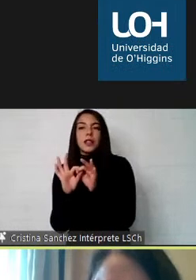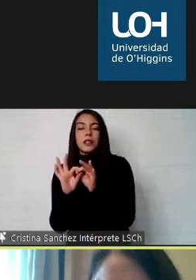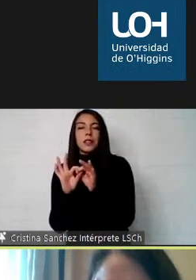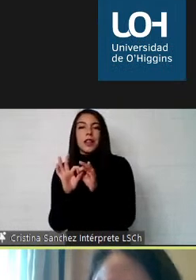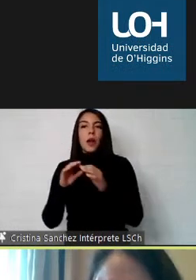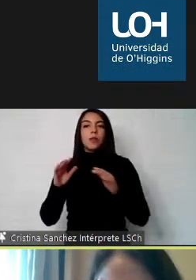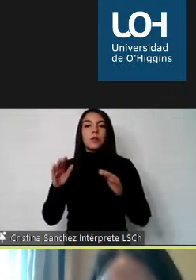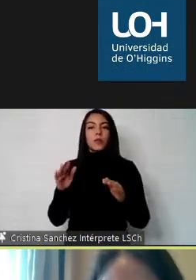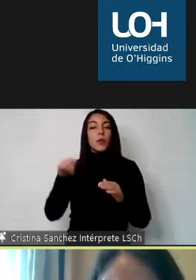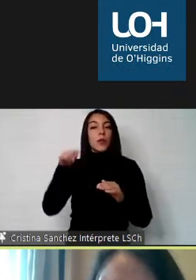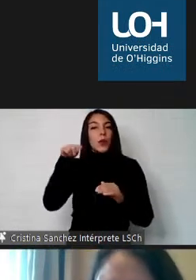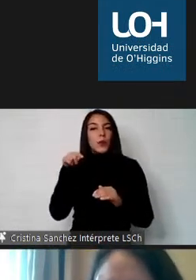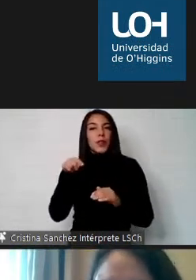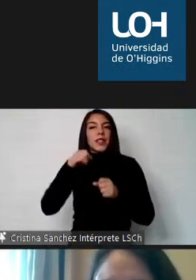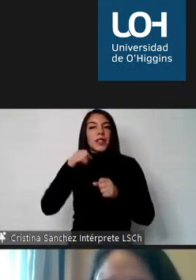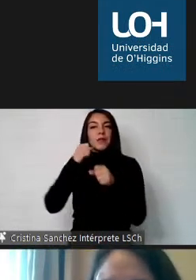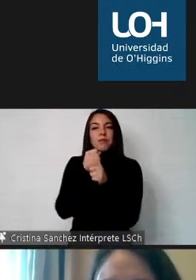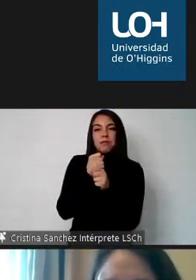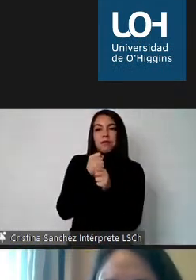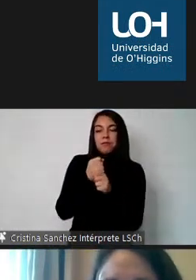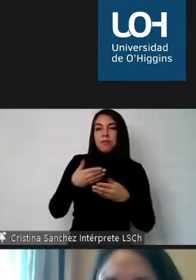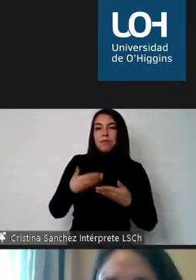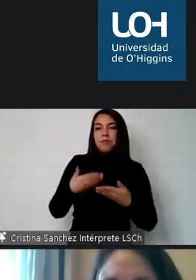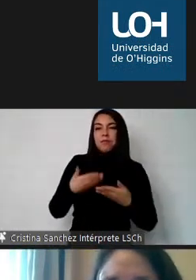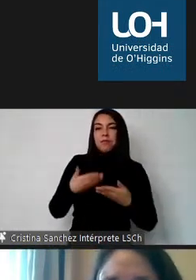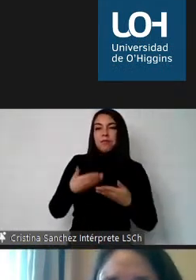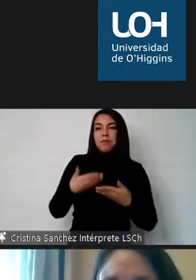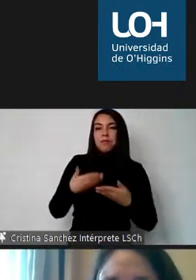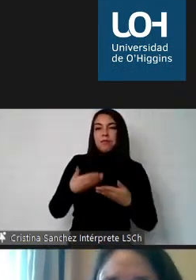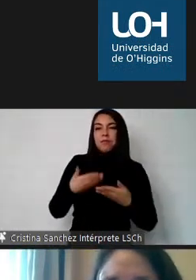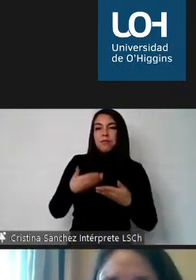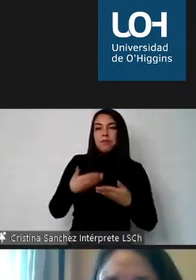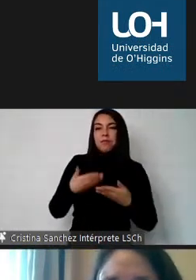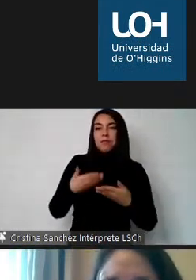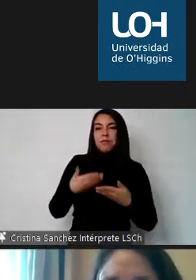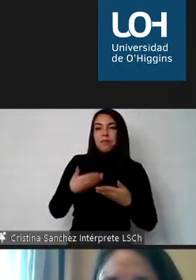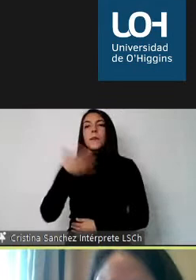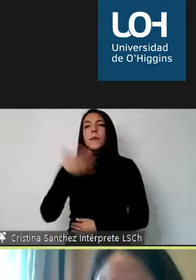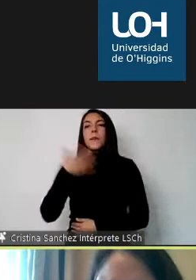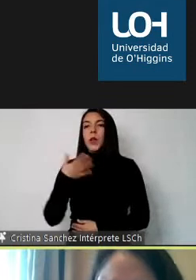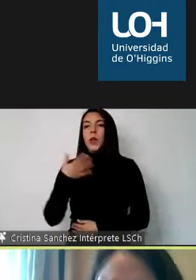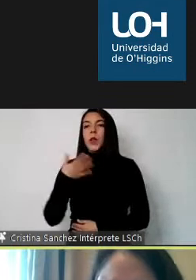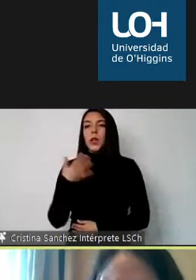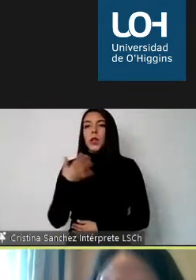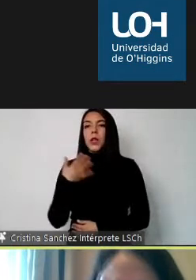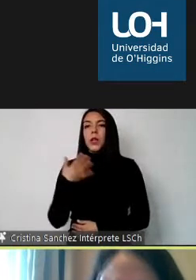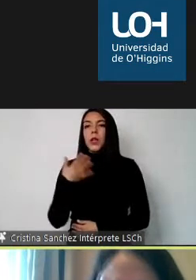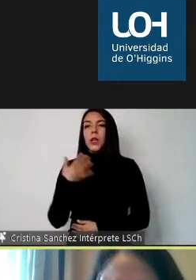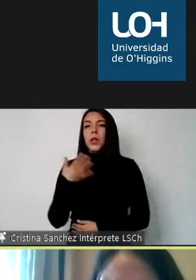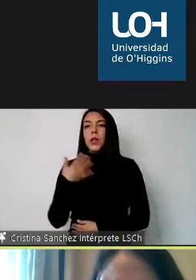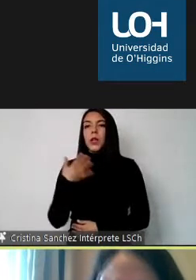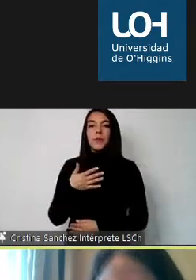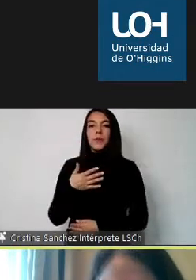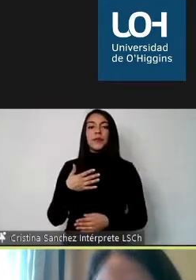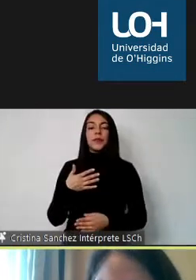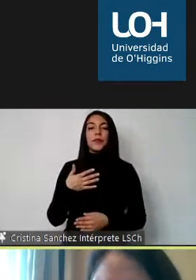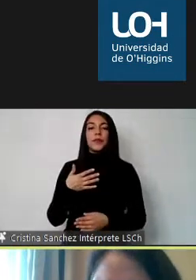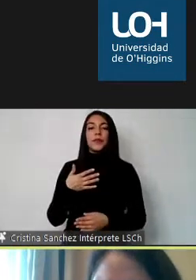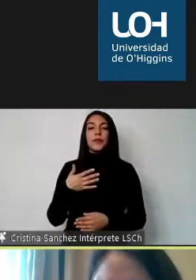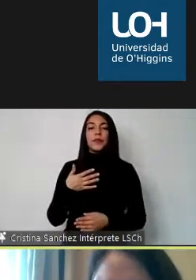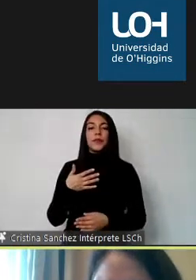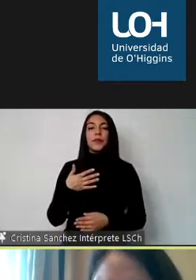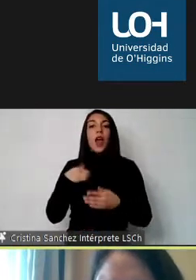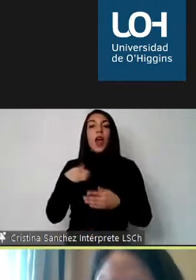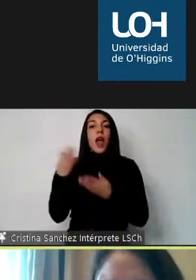iniciativa de hacer esta actividad. A mí me parece tremendamente importante este espacio en el cual me han